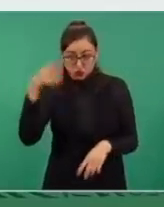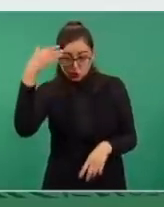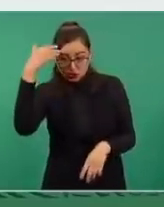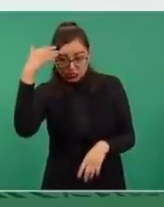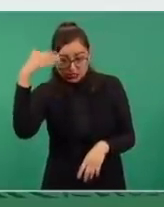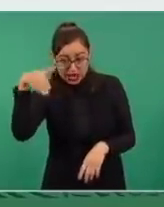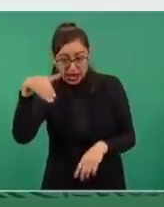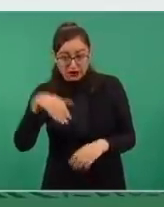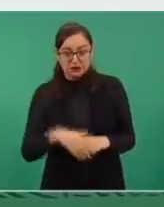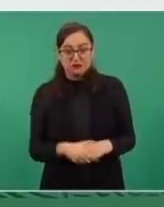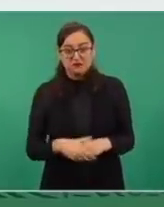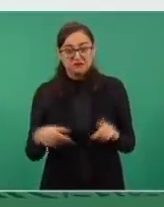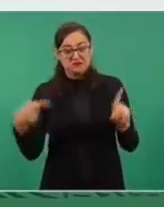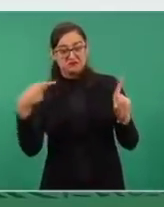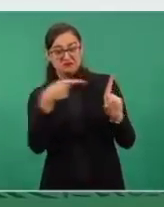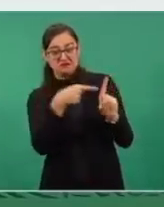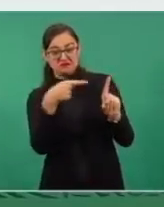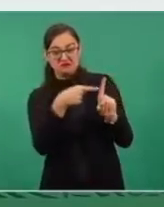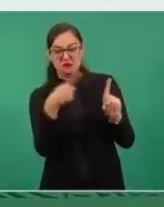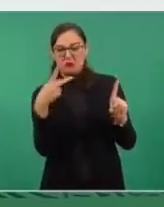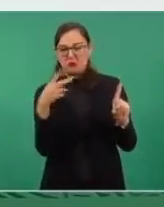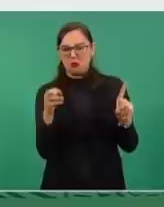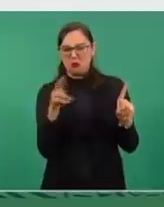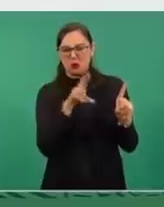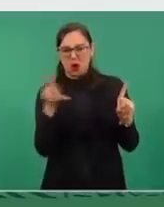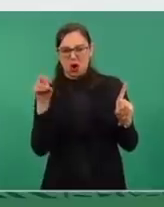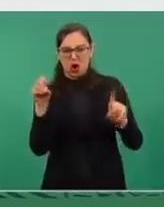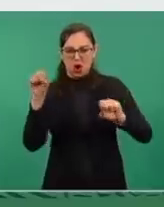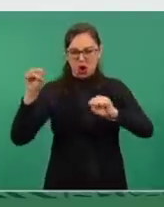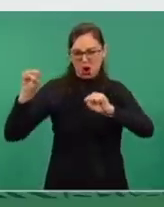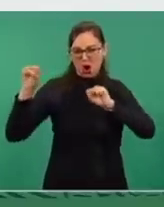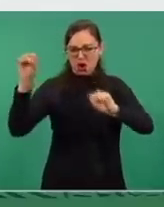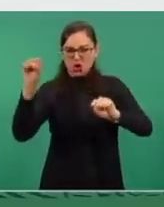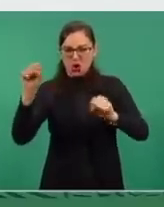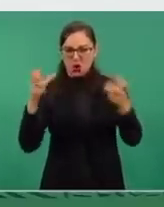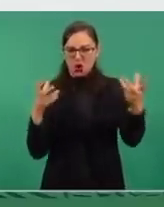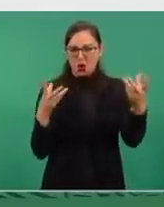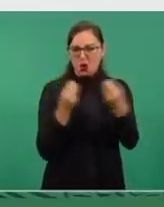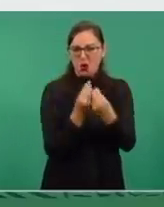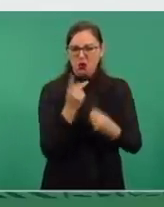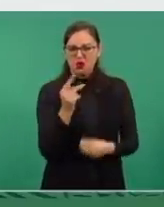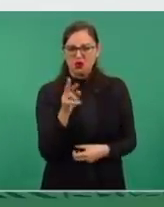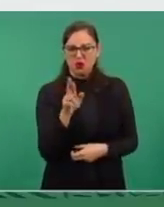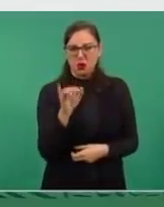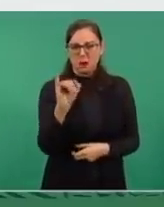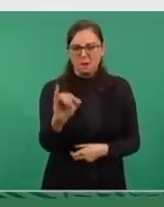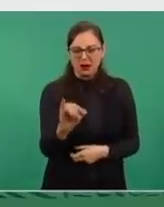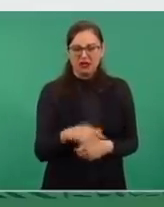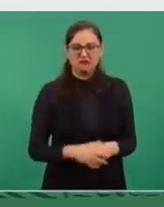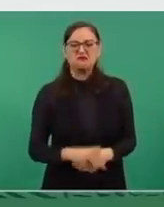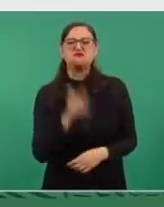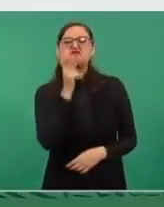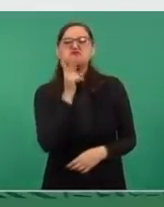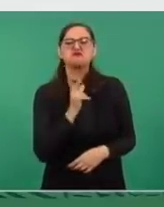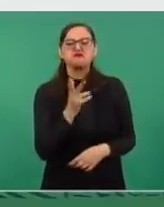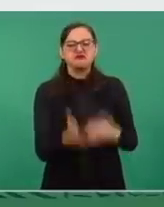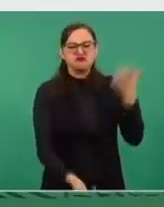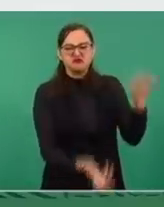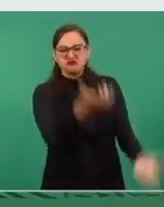Cuando este porro priista se dedicaba a quemar pozos, nunca quemó un pozo,